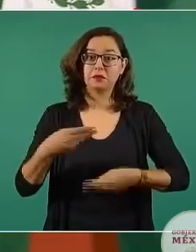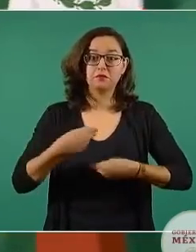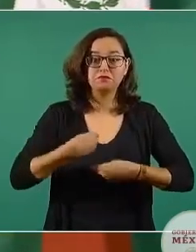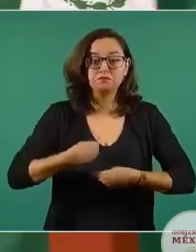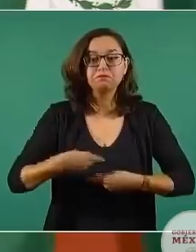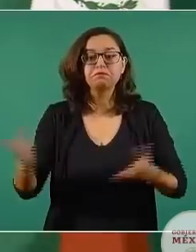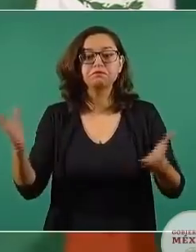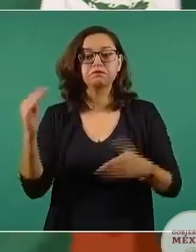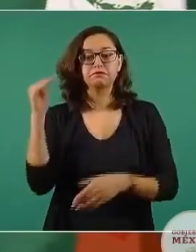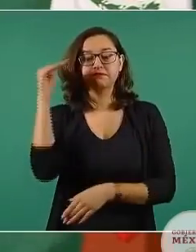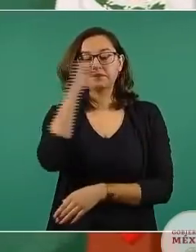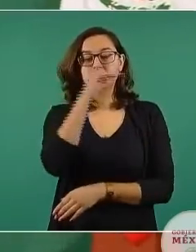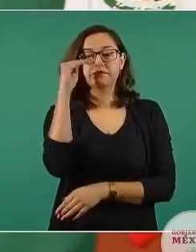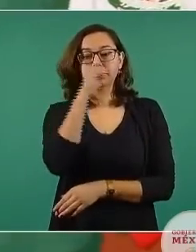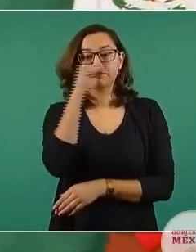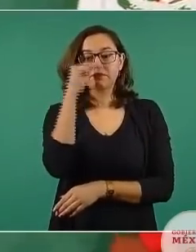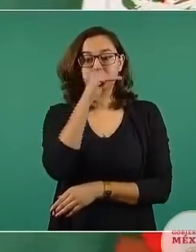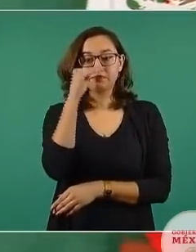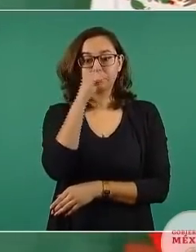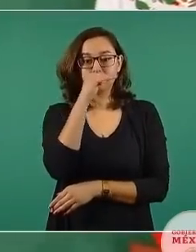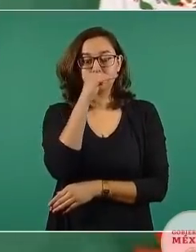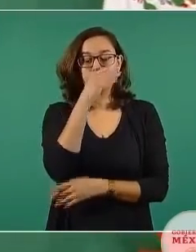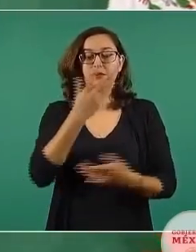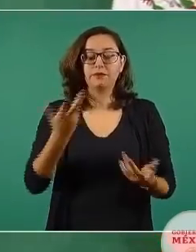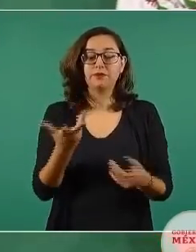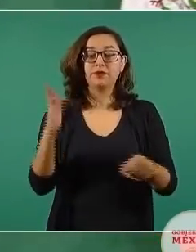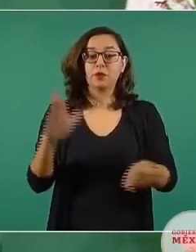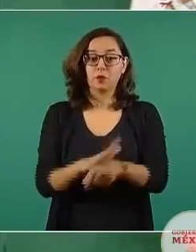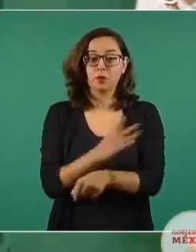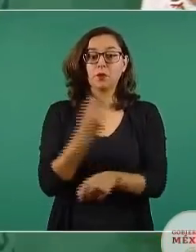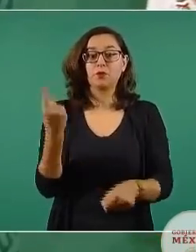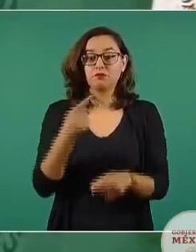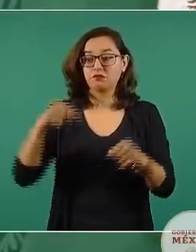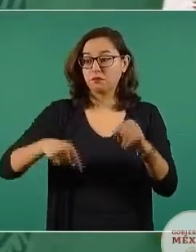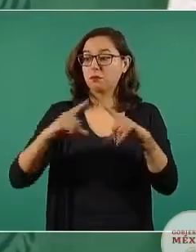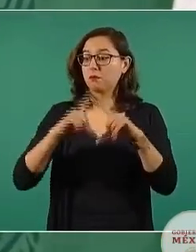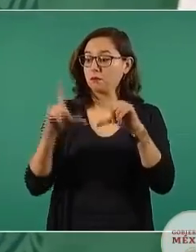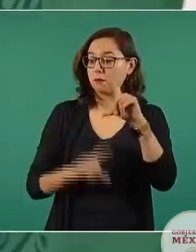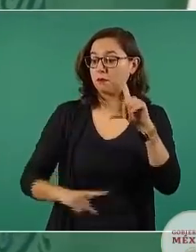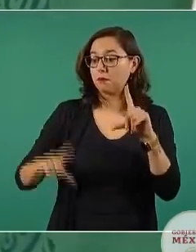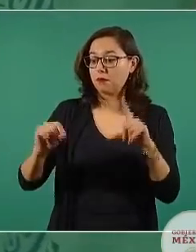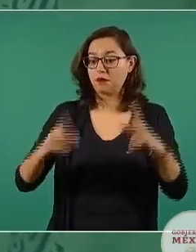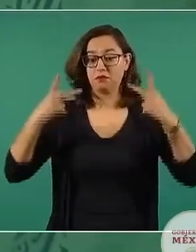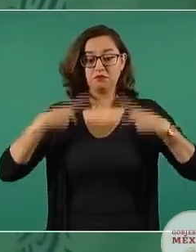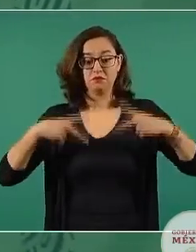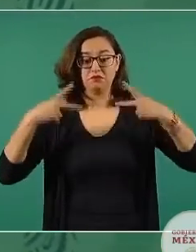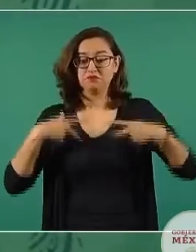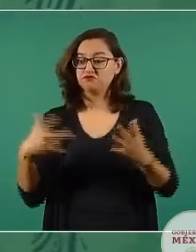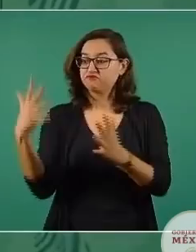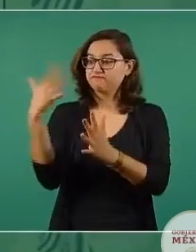porque necesitamos comentar la lectura.